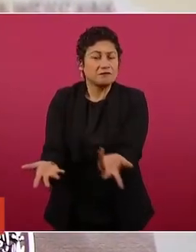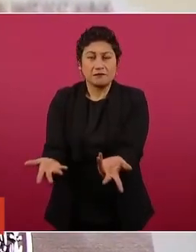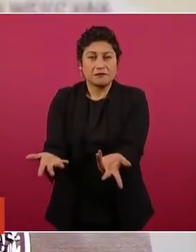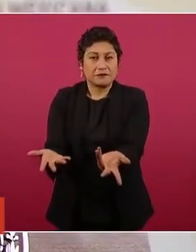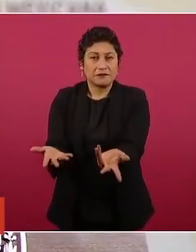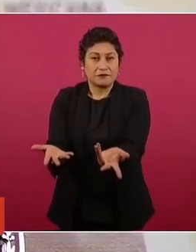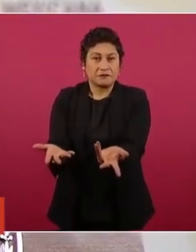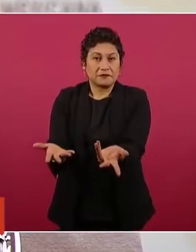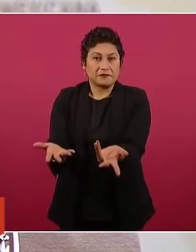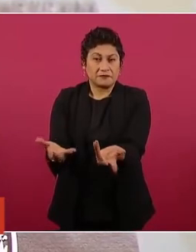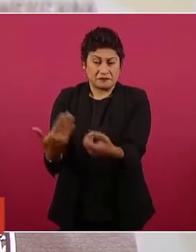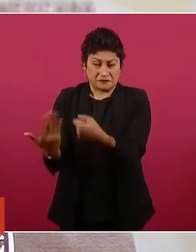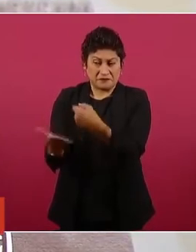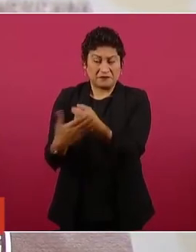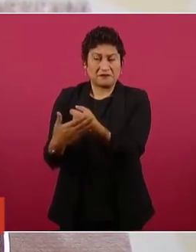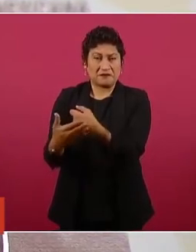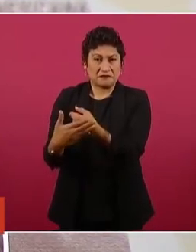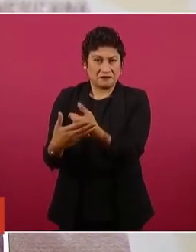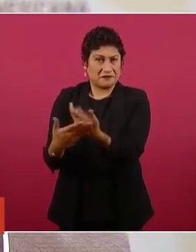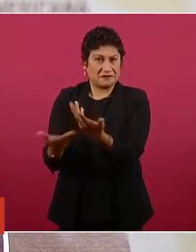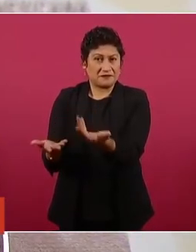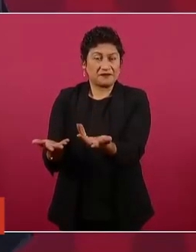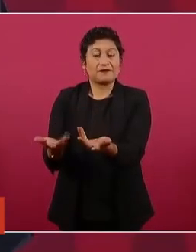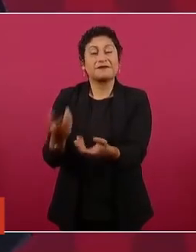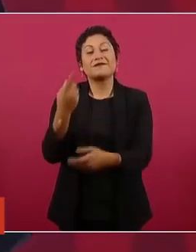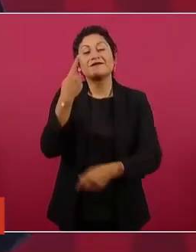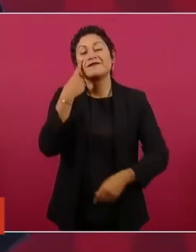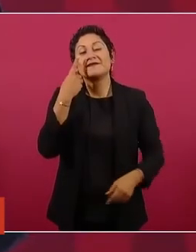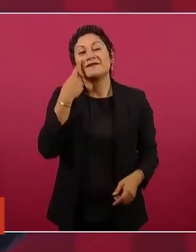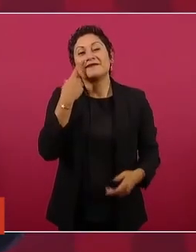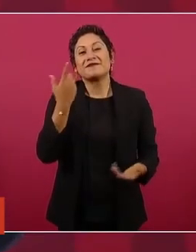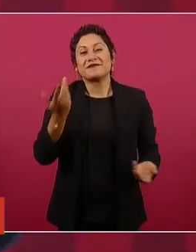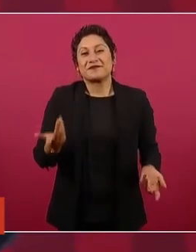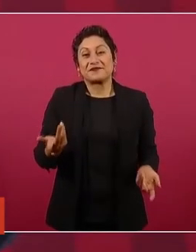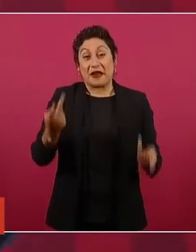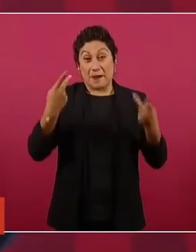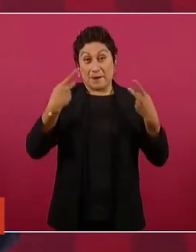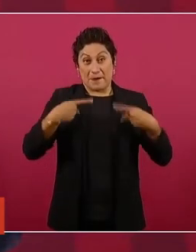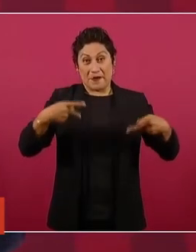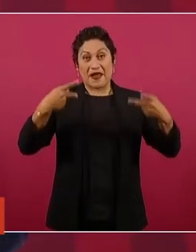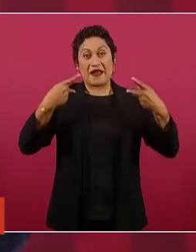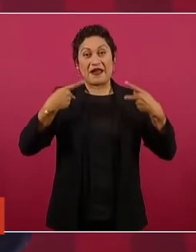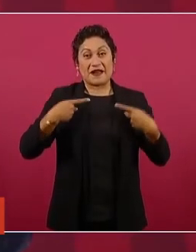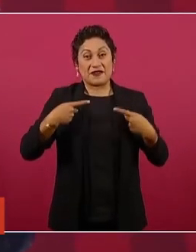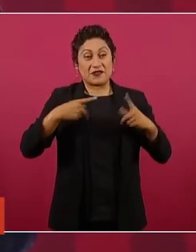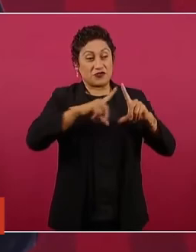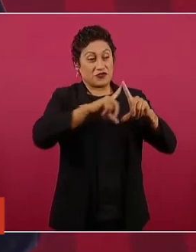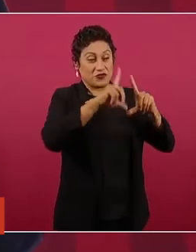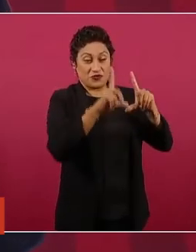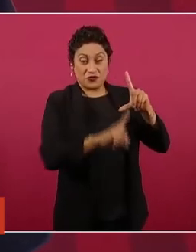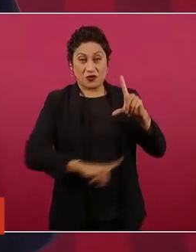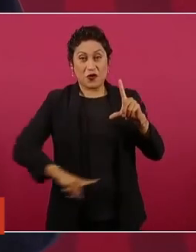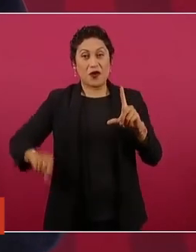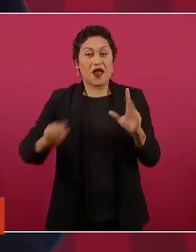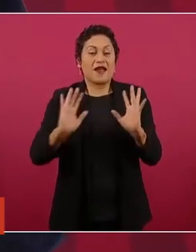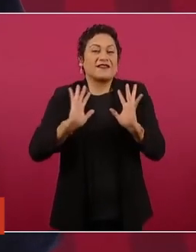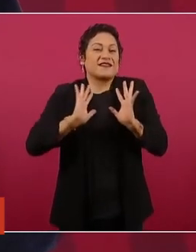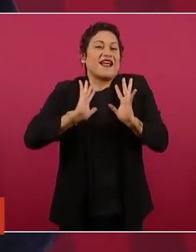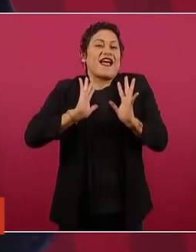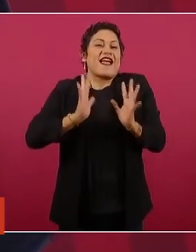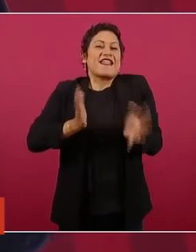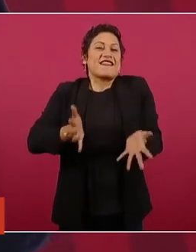Ya la gente está muy consciente, muy politizada.